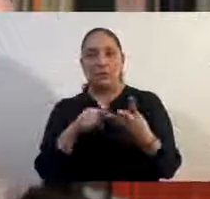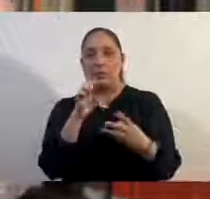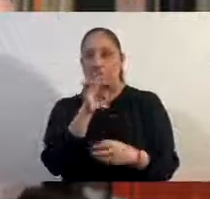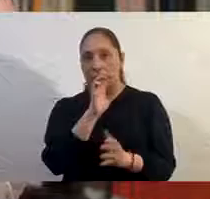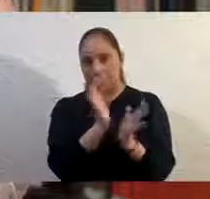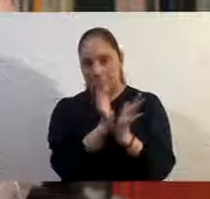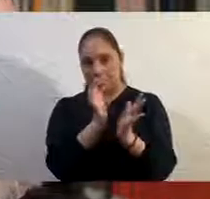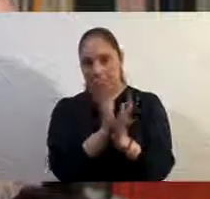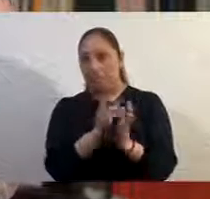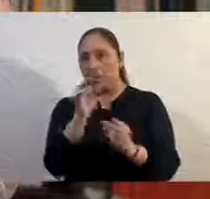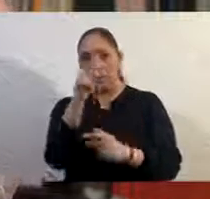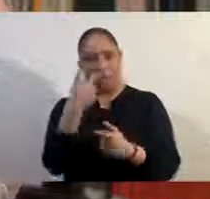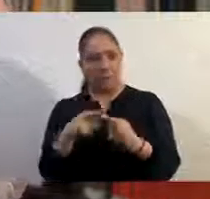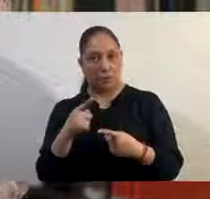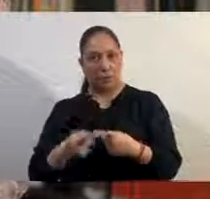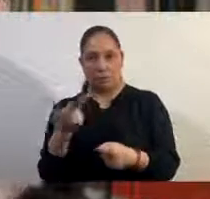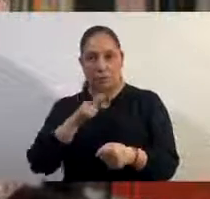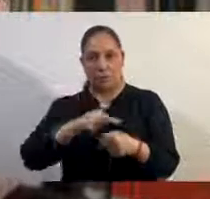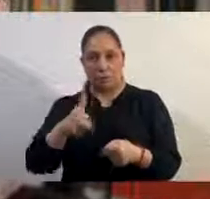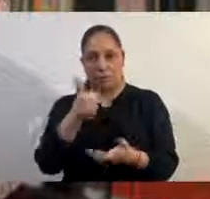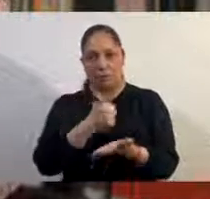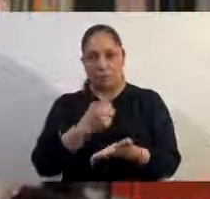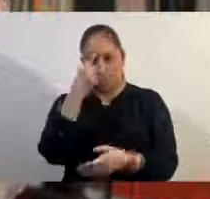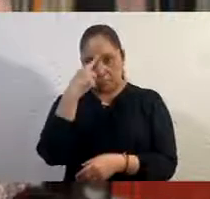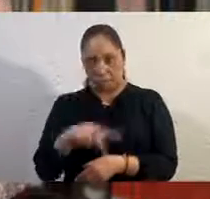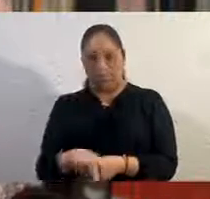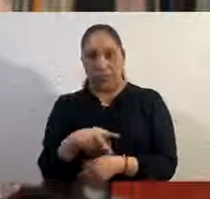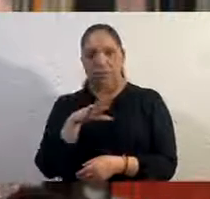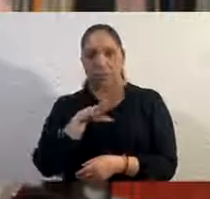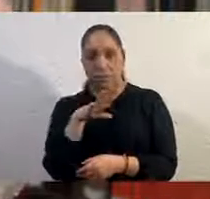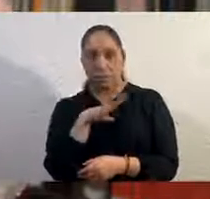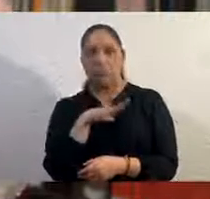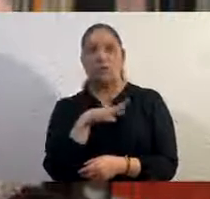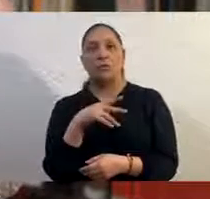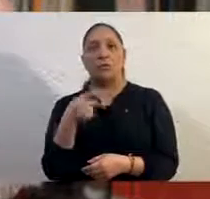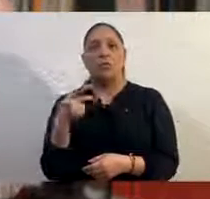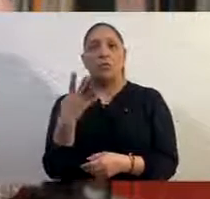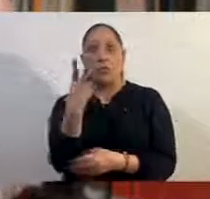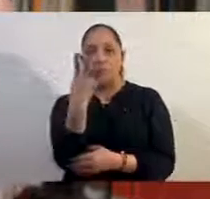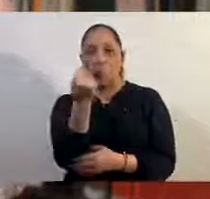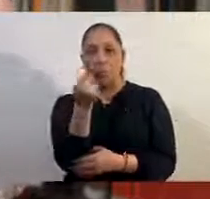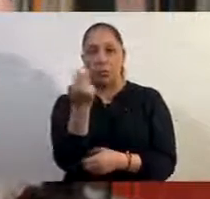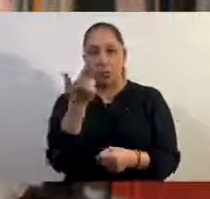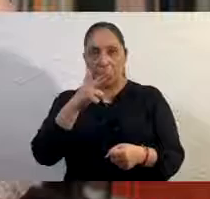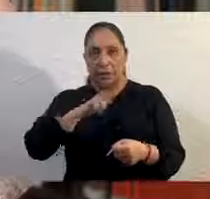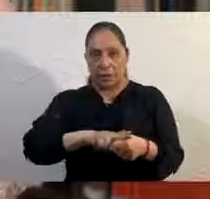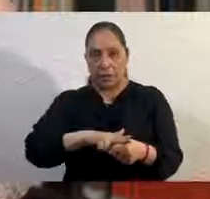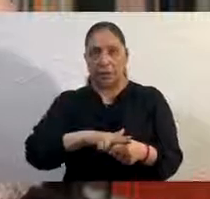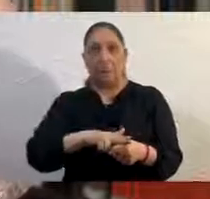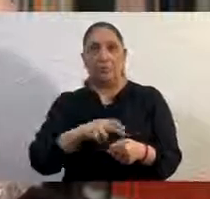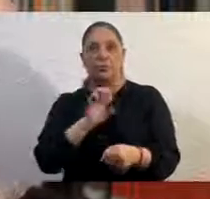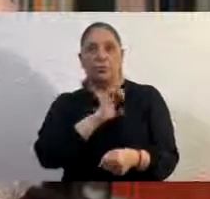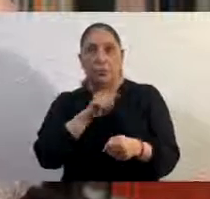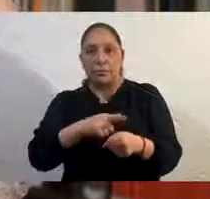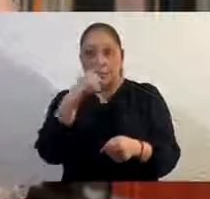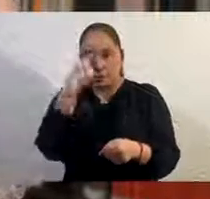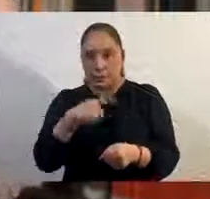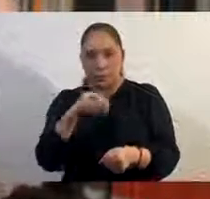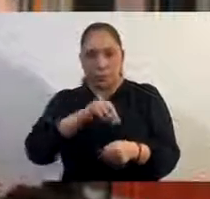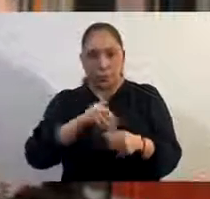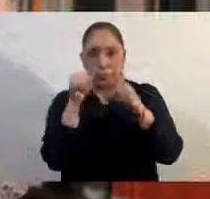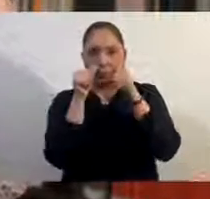tenemos asignados y con equipamiento nueve hospitales y centros de salud para atender a los enfermos graves de COVID-19.